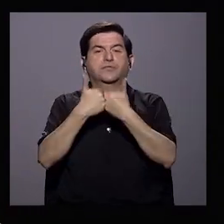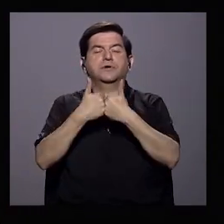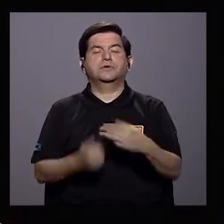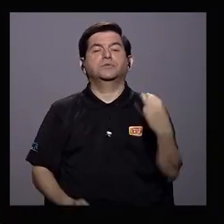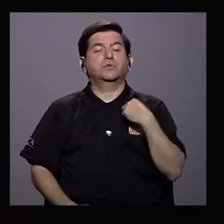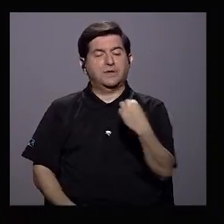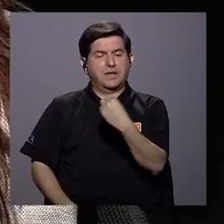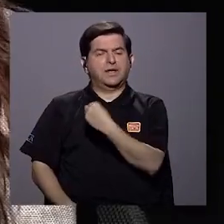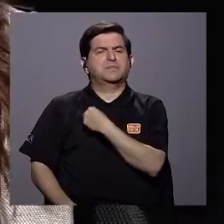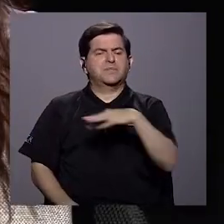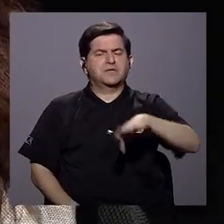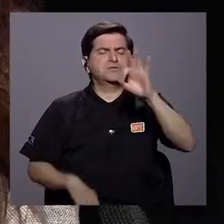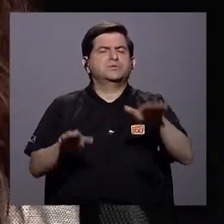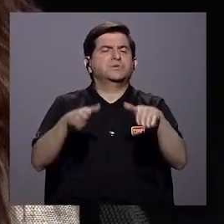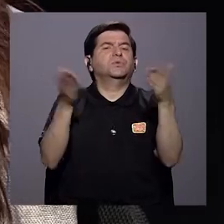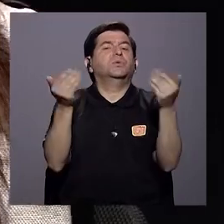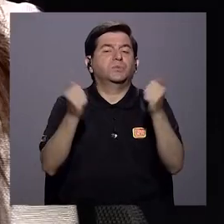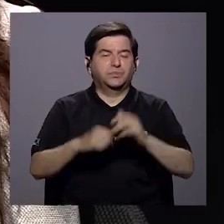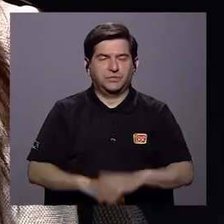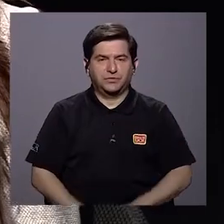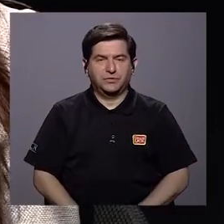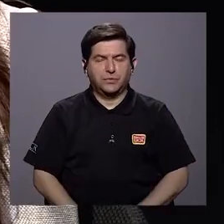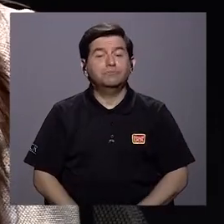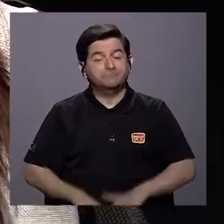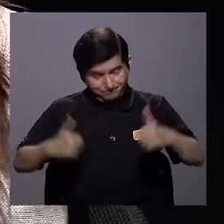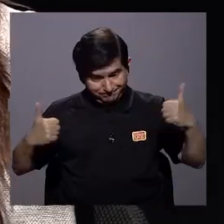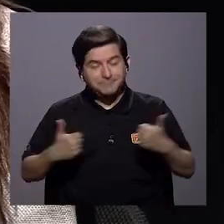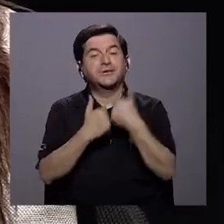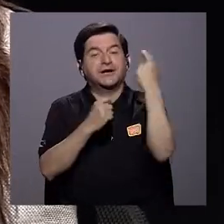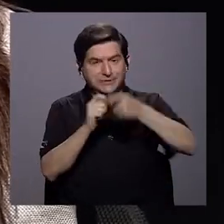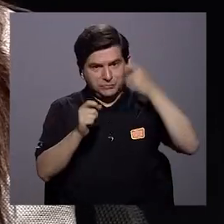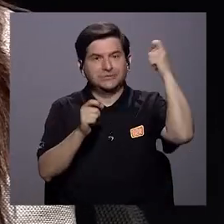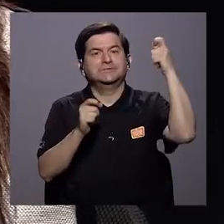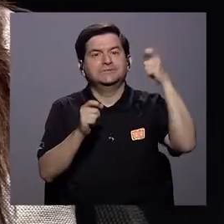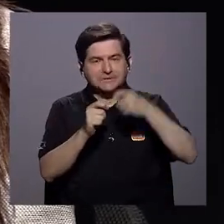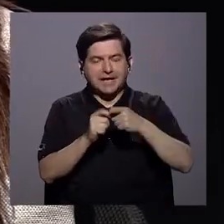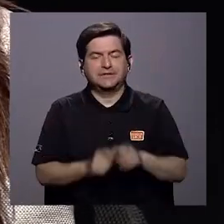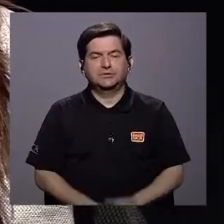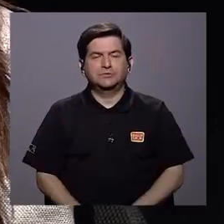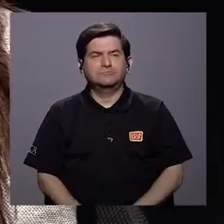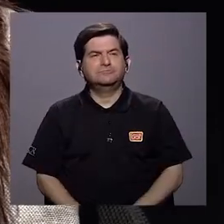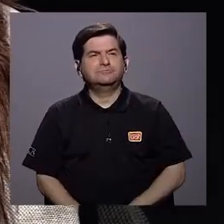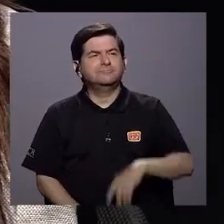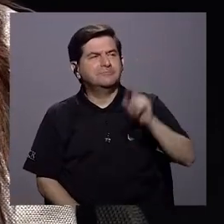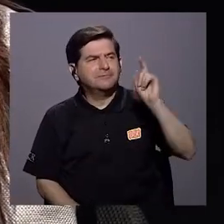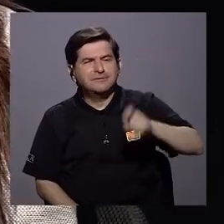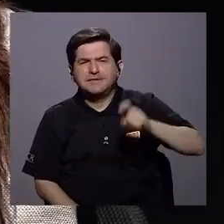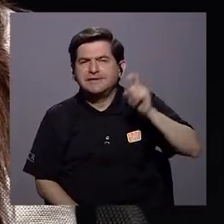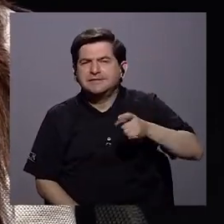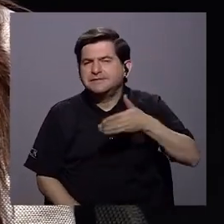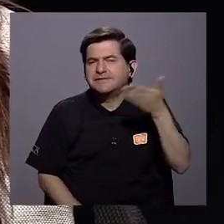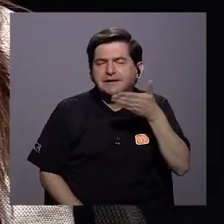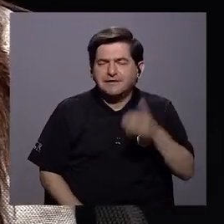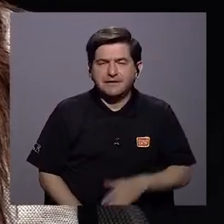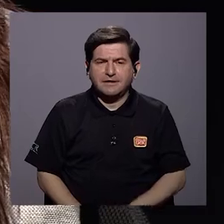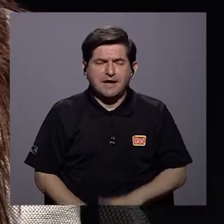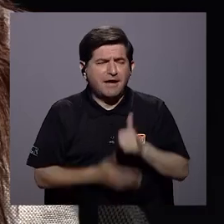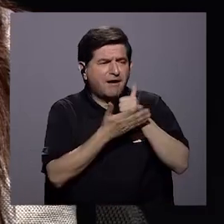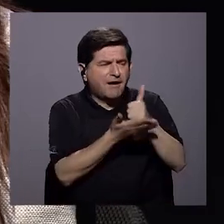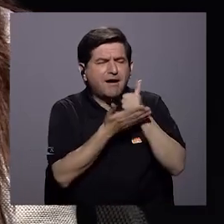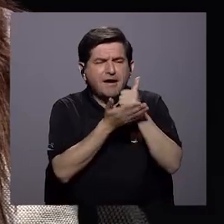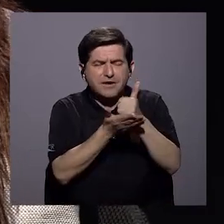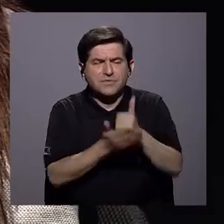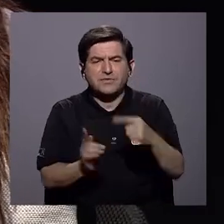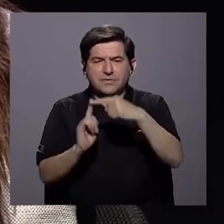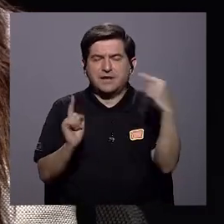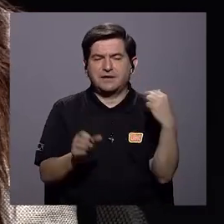¿Cómo recibe el Ministerio? Bueno, con un gran reto, precisamente con una gran necesidad de poder colaborar y contribuir